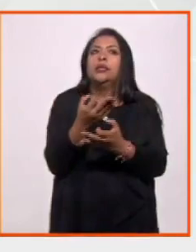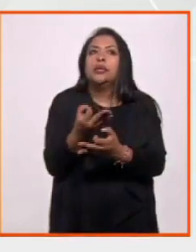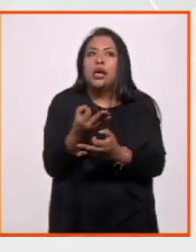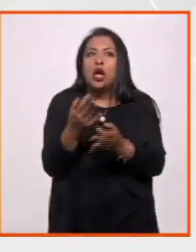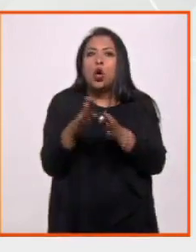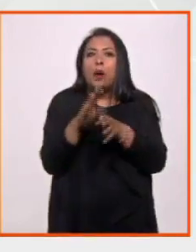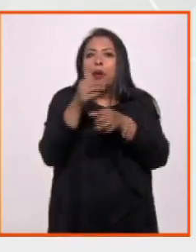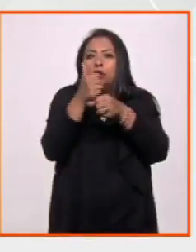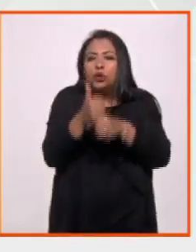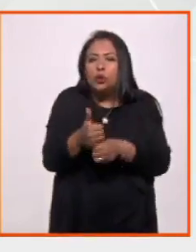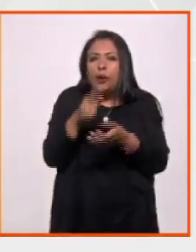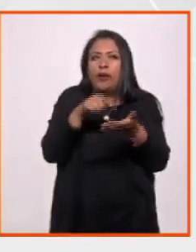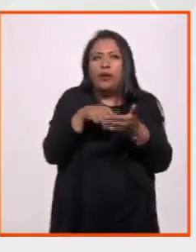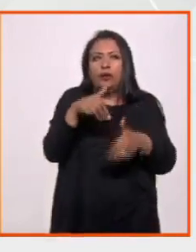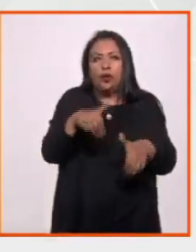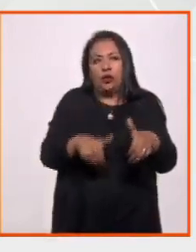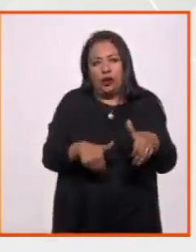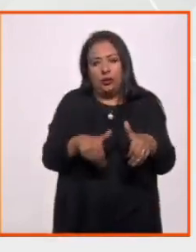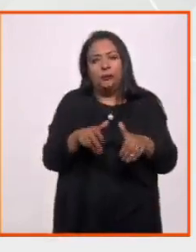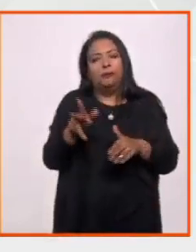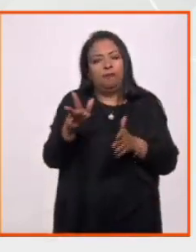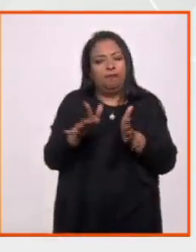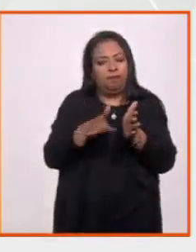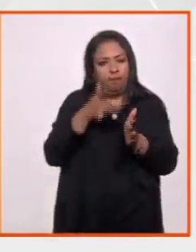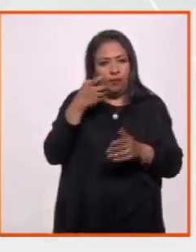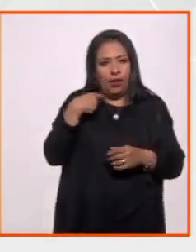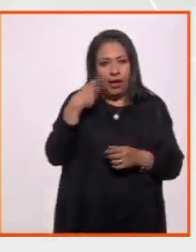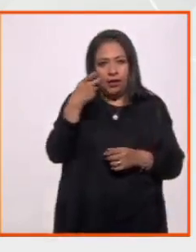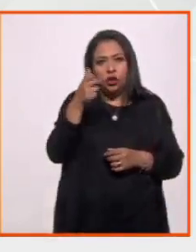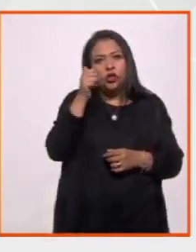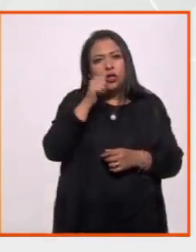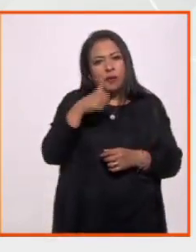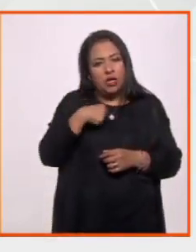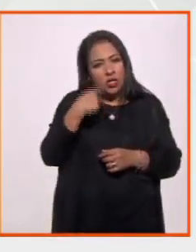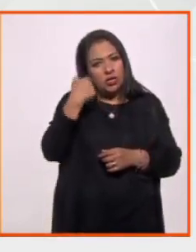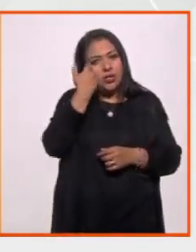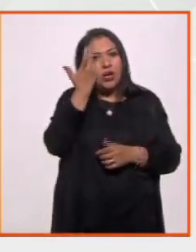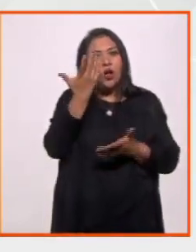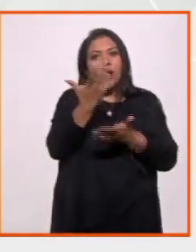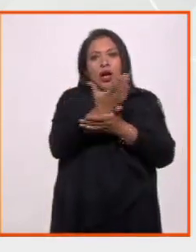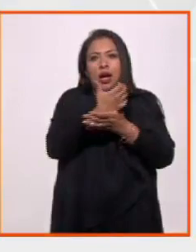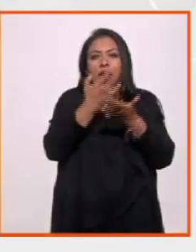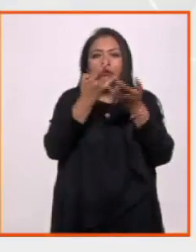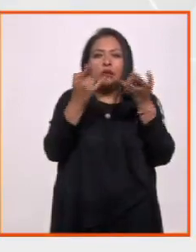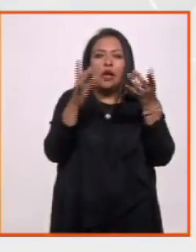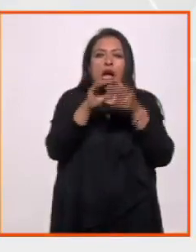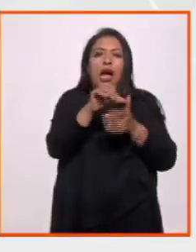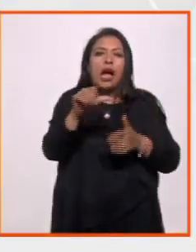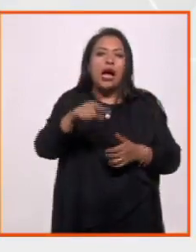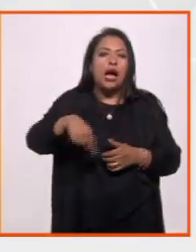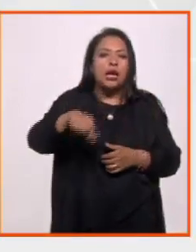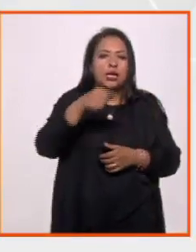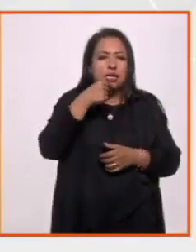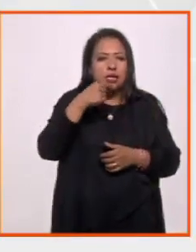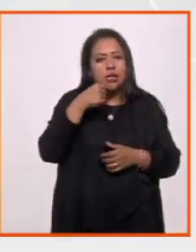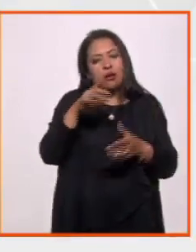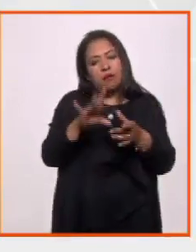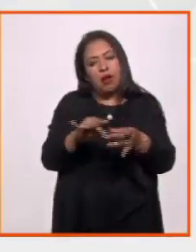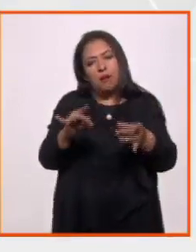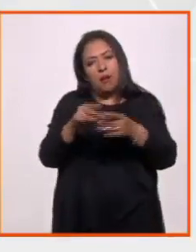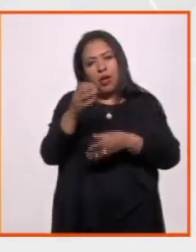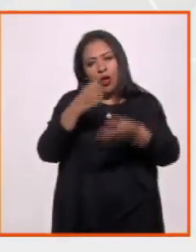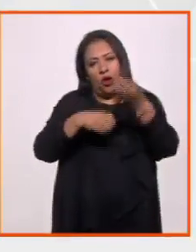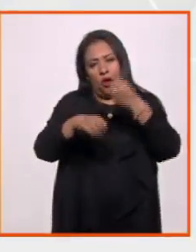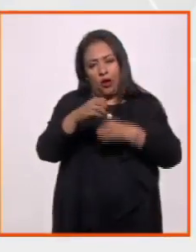del teatro, ese drama del teatro. Y pues de allí fue que siempre me quedé con las ganas de contar una versión para niños. Emiliano, de